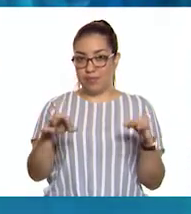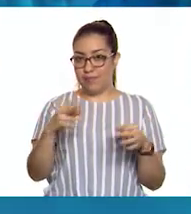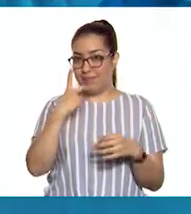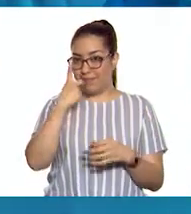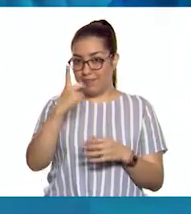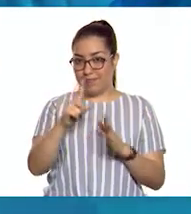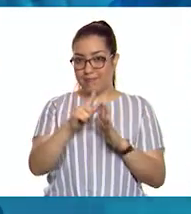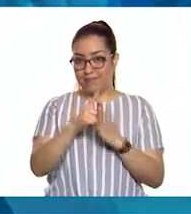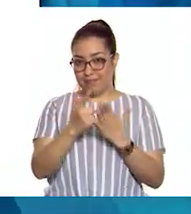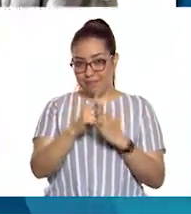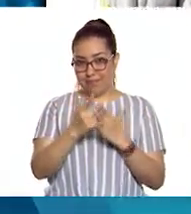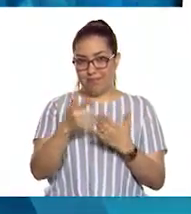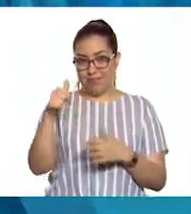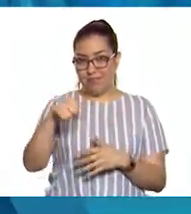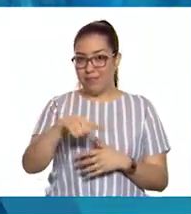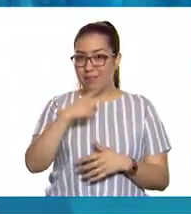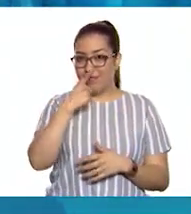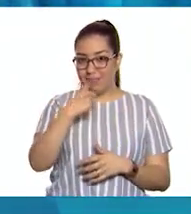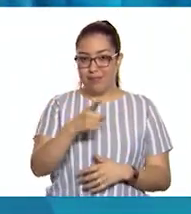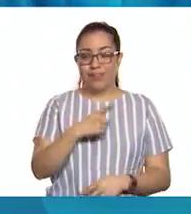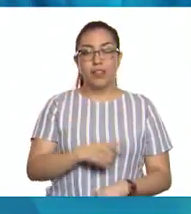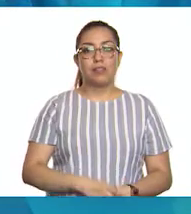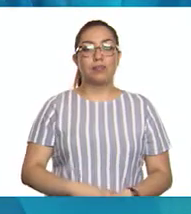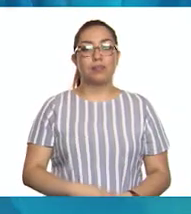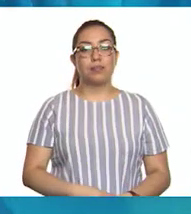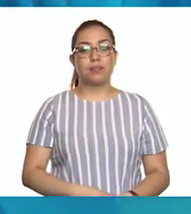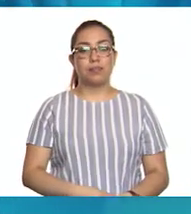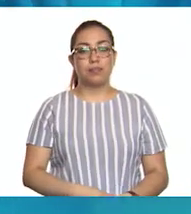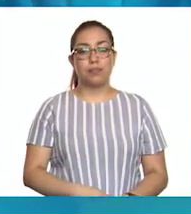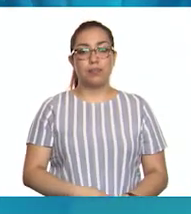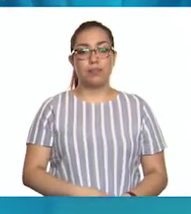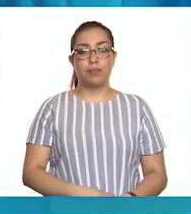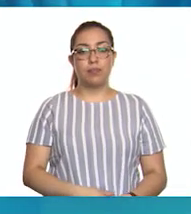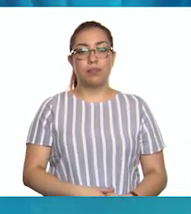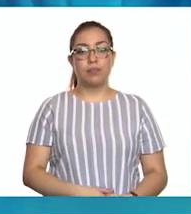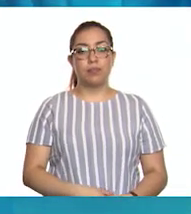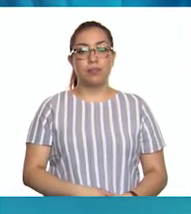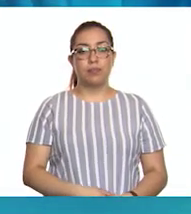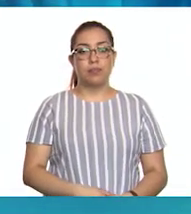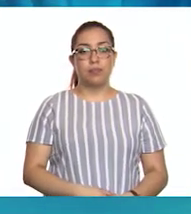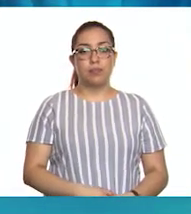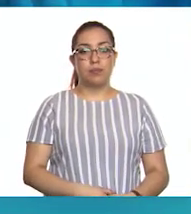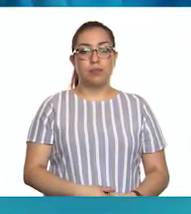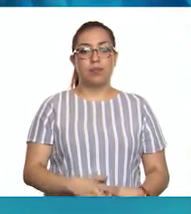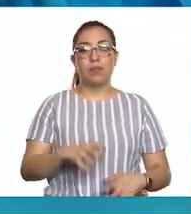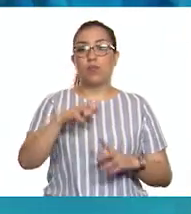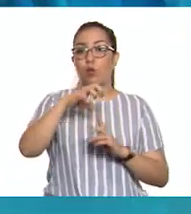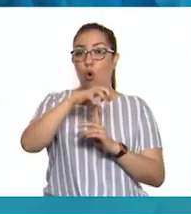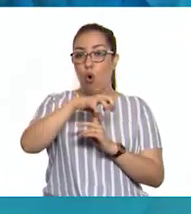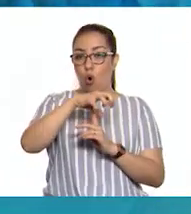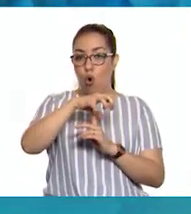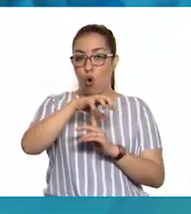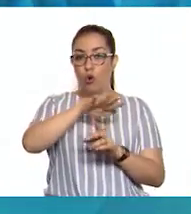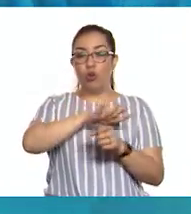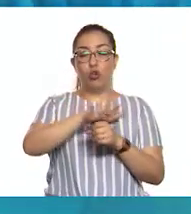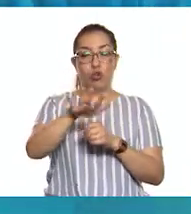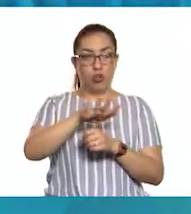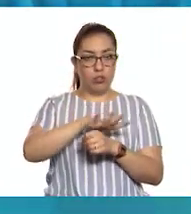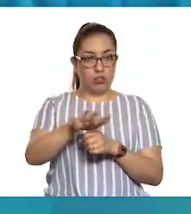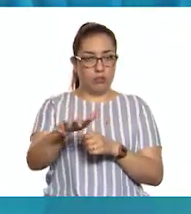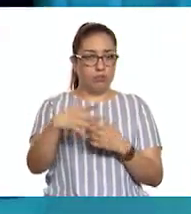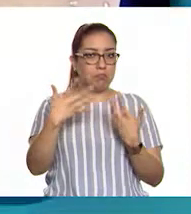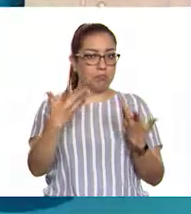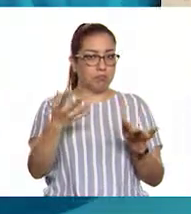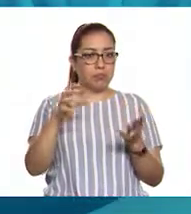y Uso de la Biodiversidad, o sea, con avio, dice que los hongos incluyen también organismos como